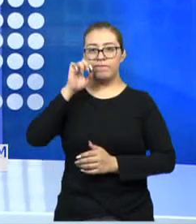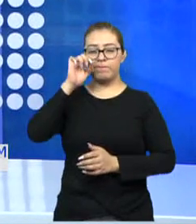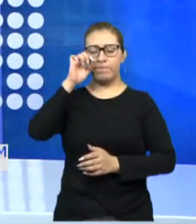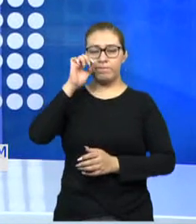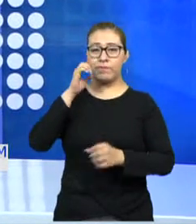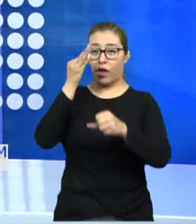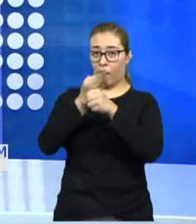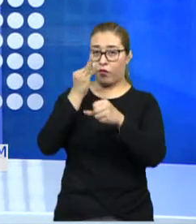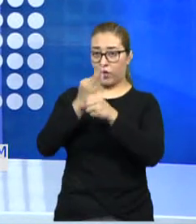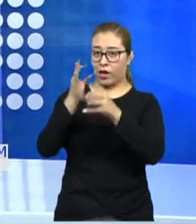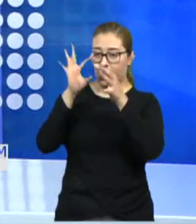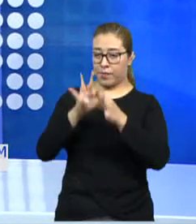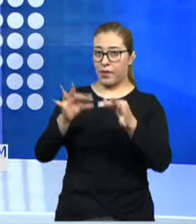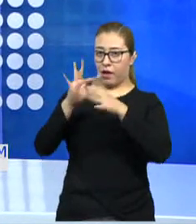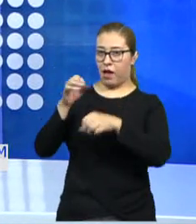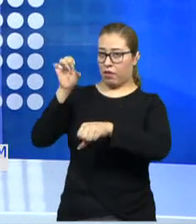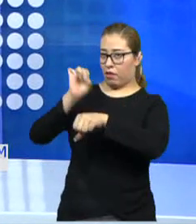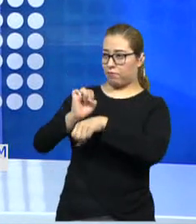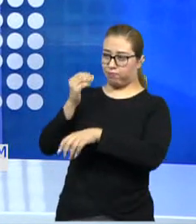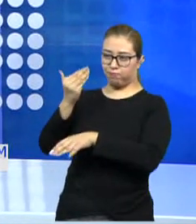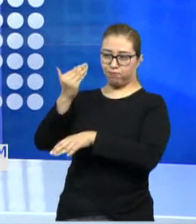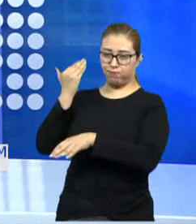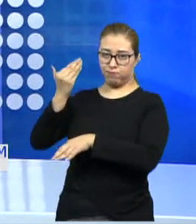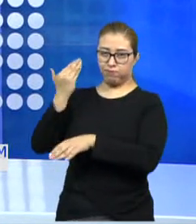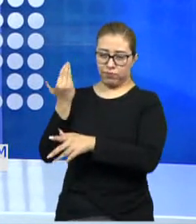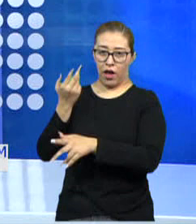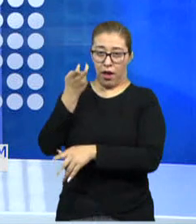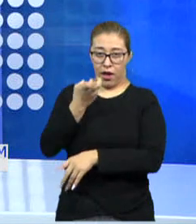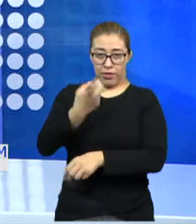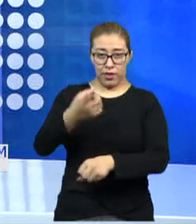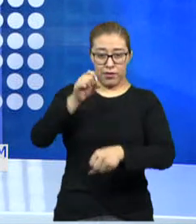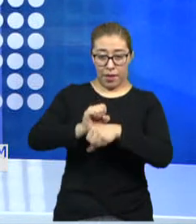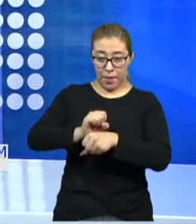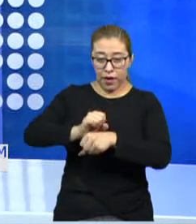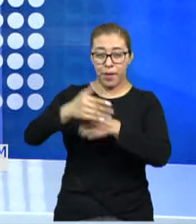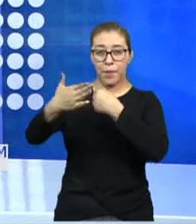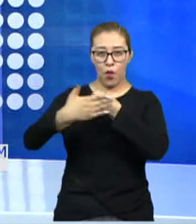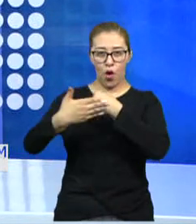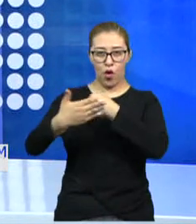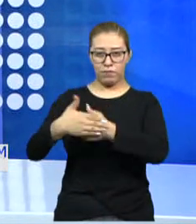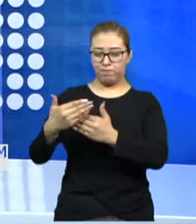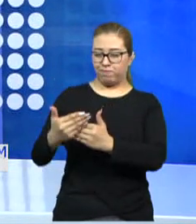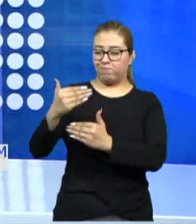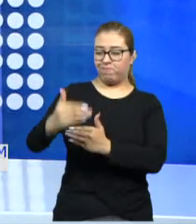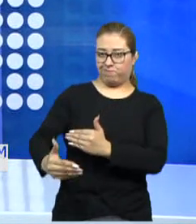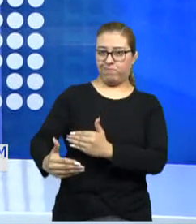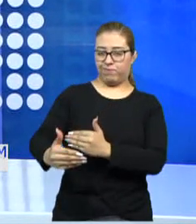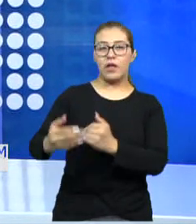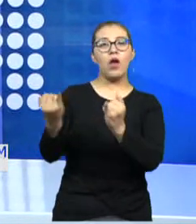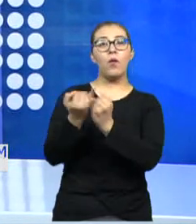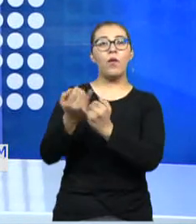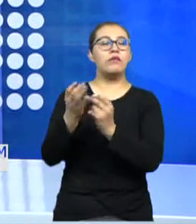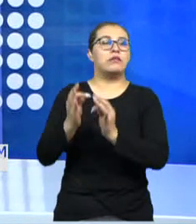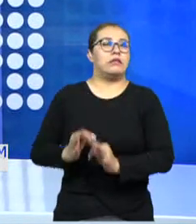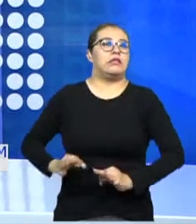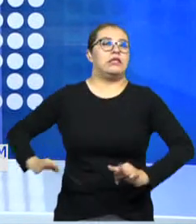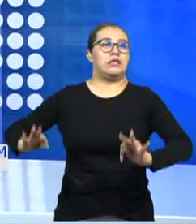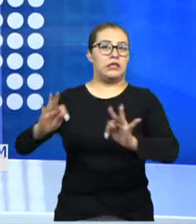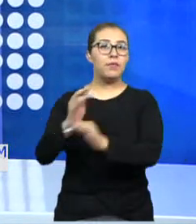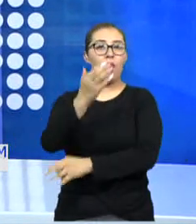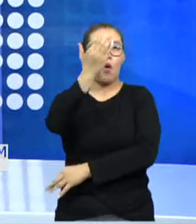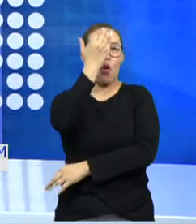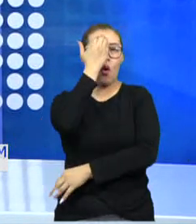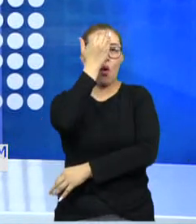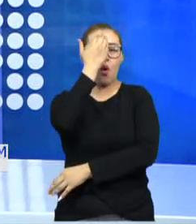semana antepasada que esta semana y la siguiente serían clave para conocer el